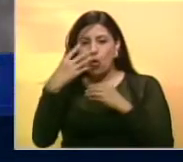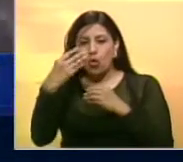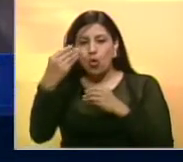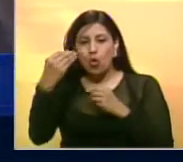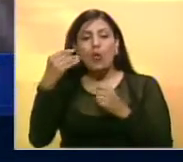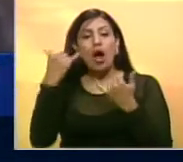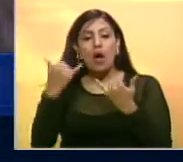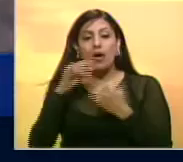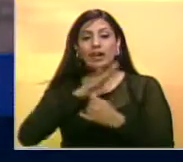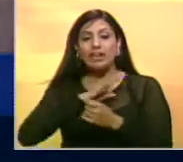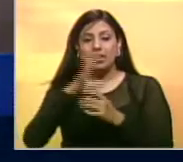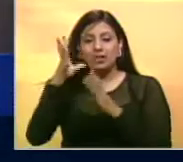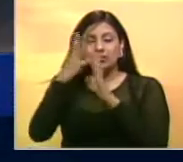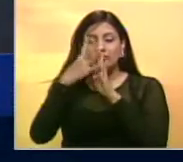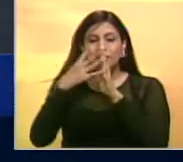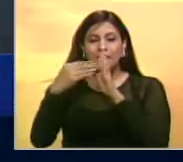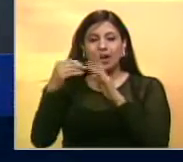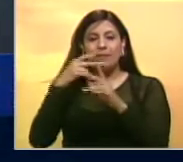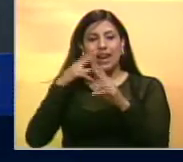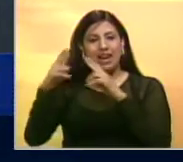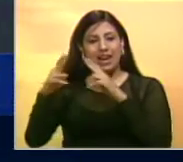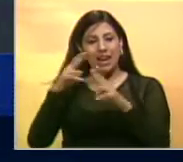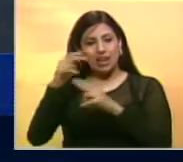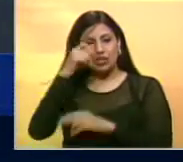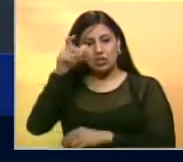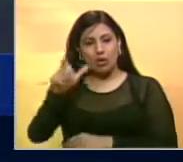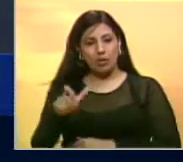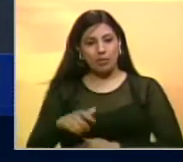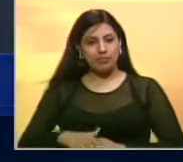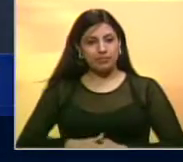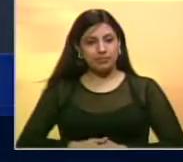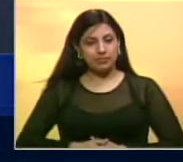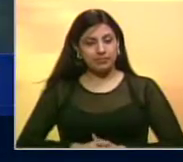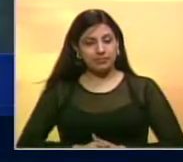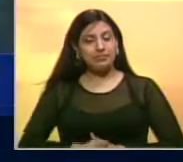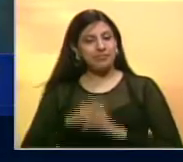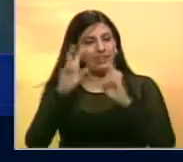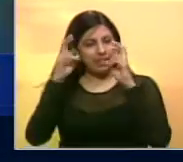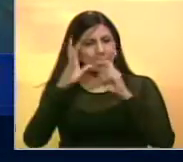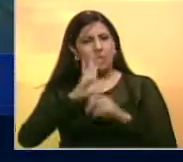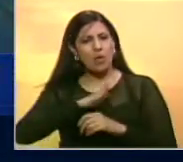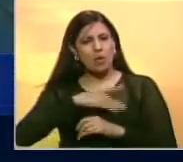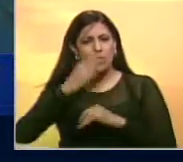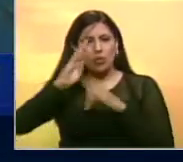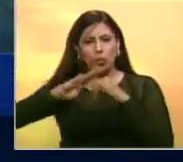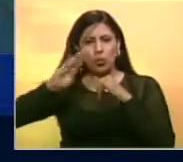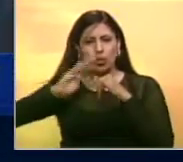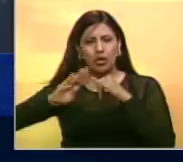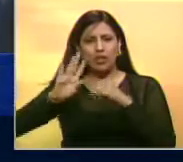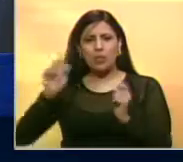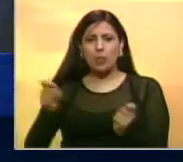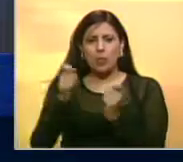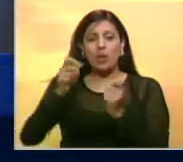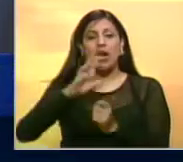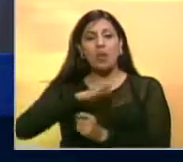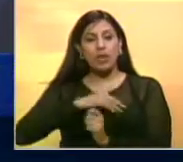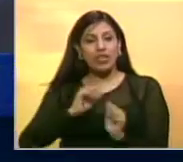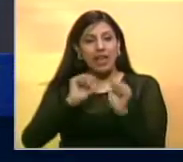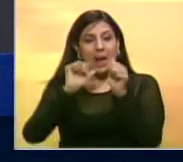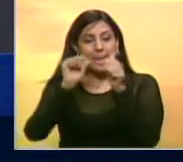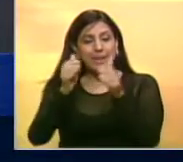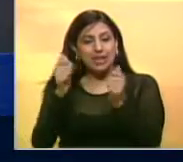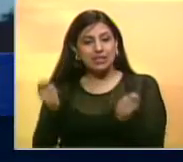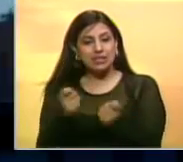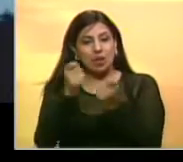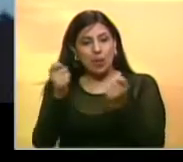según está inspirado en su relación con el cantante Harry Styles Este tema podría ser el último en ser promocionado y fue estrenado durante